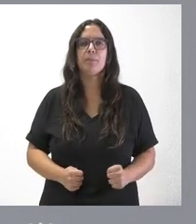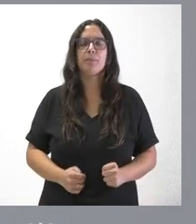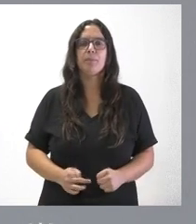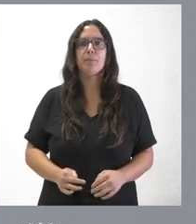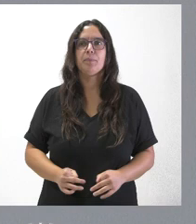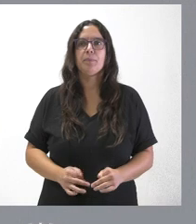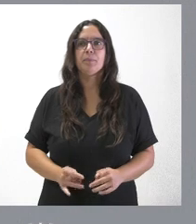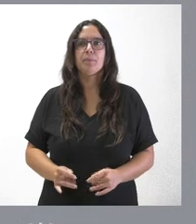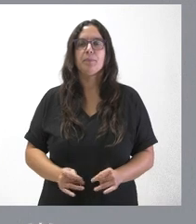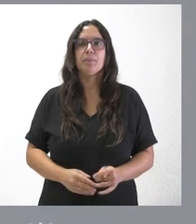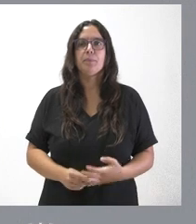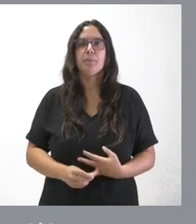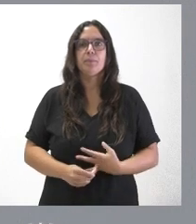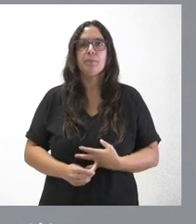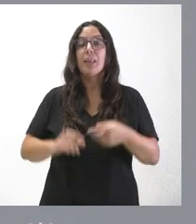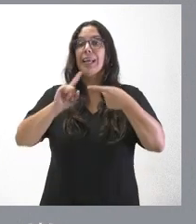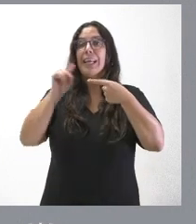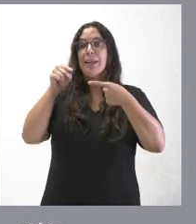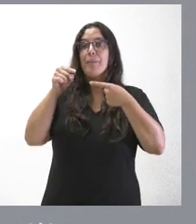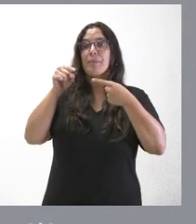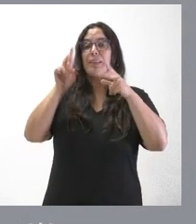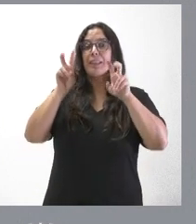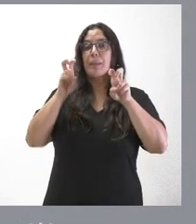Pues la primera no le puedo responder con detalle ahora,